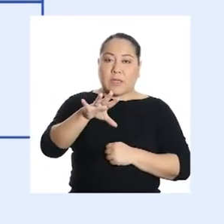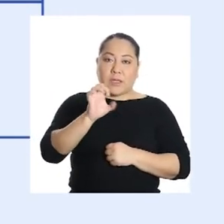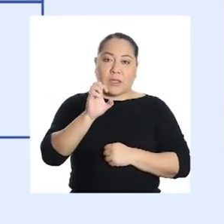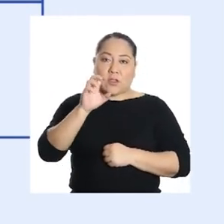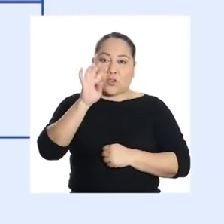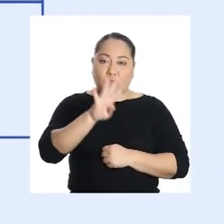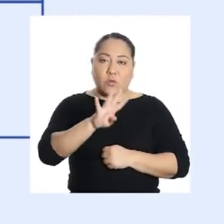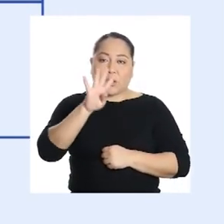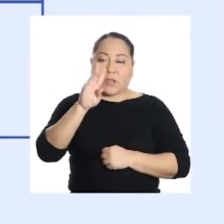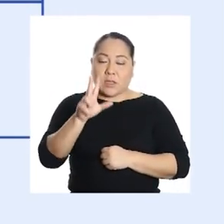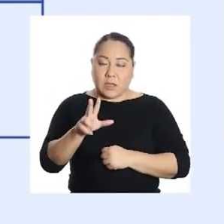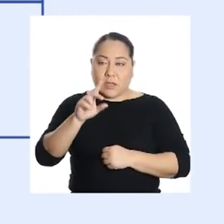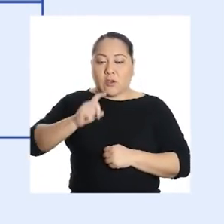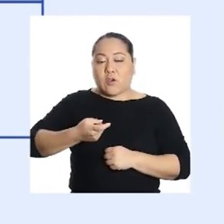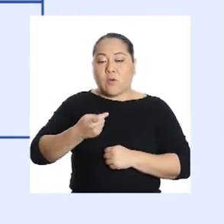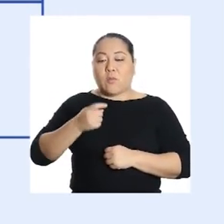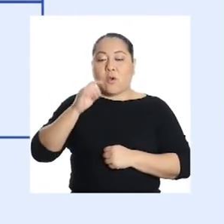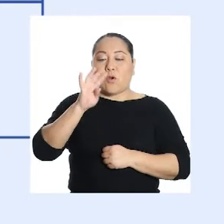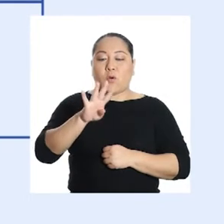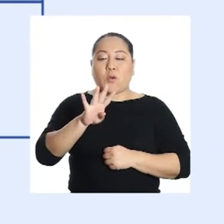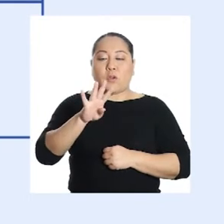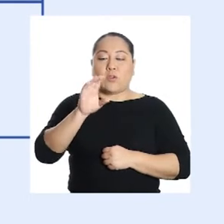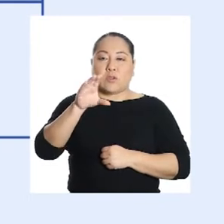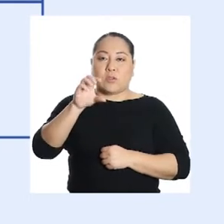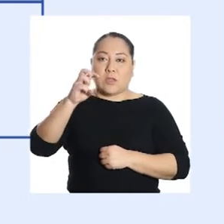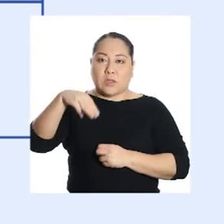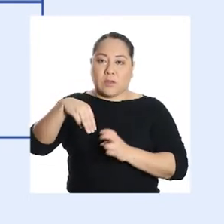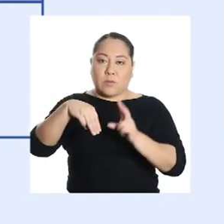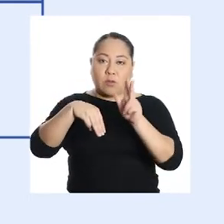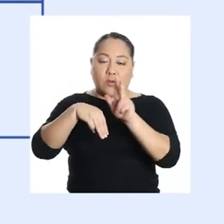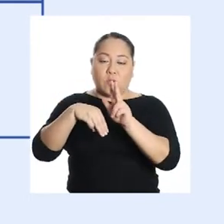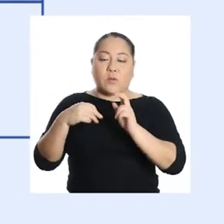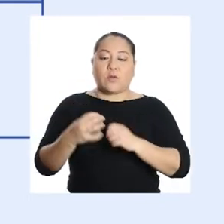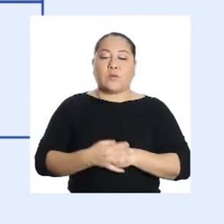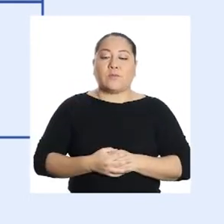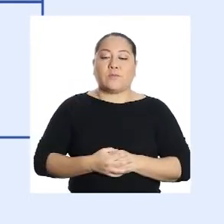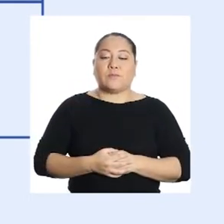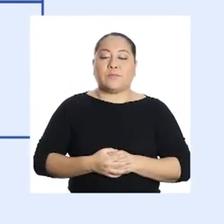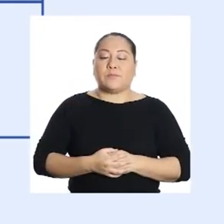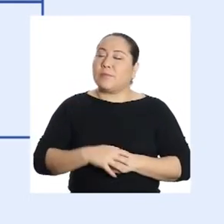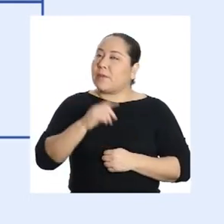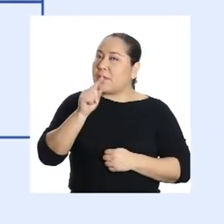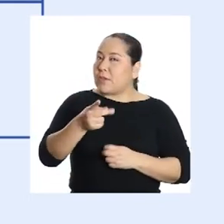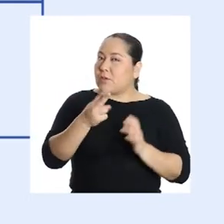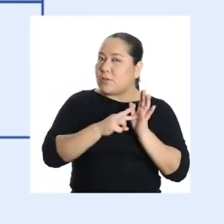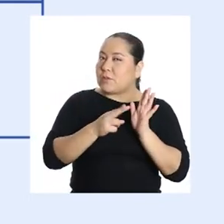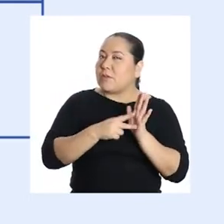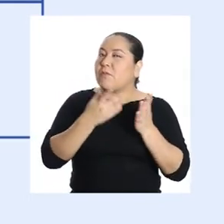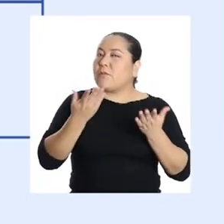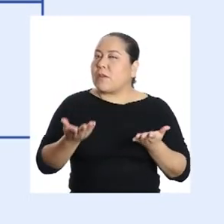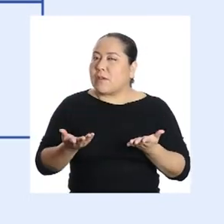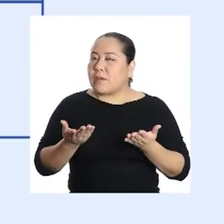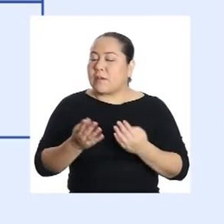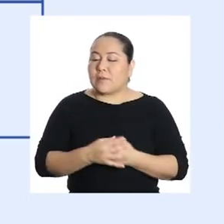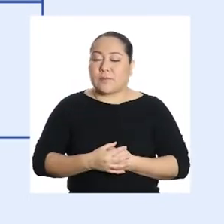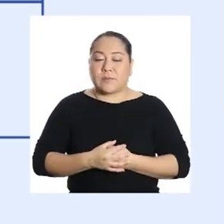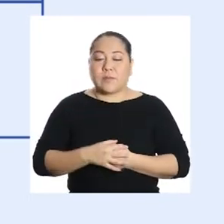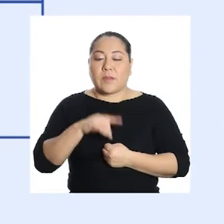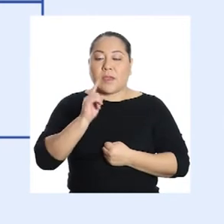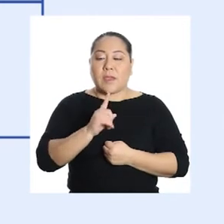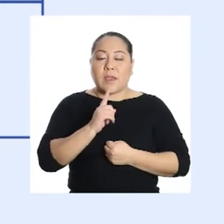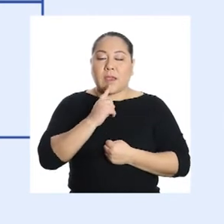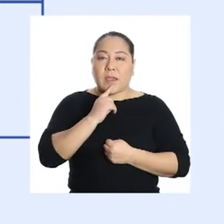2,543,4 centímetros cúbicos. ¿Y eso quiere decir qué?